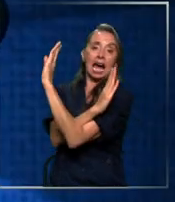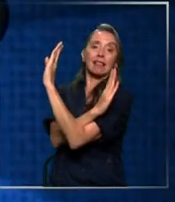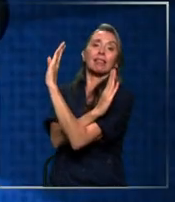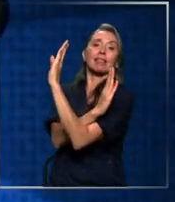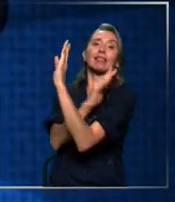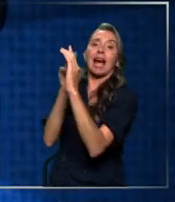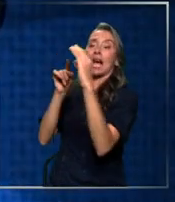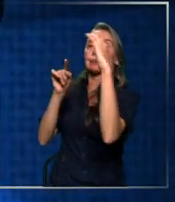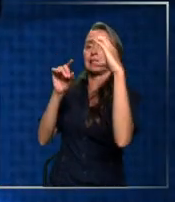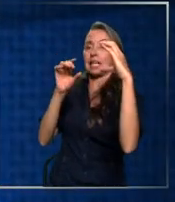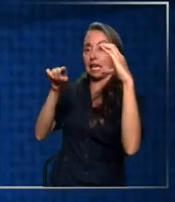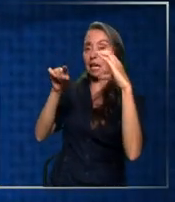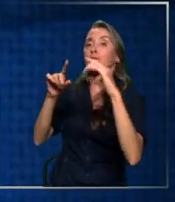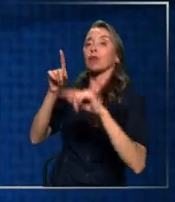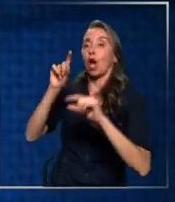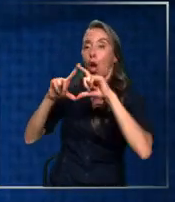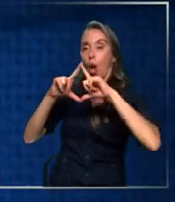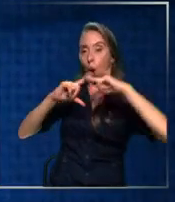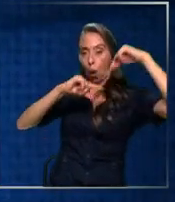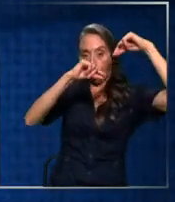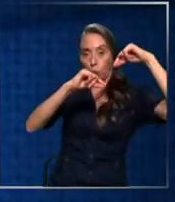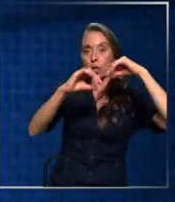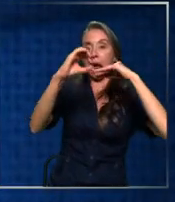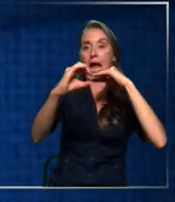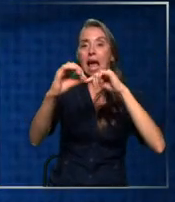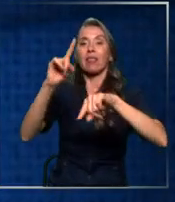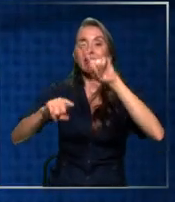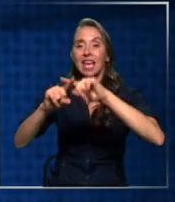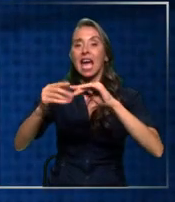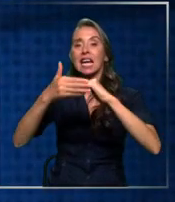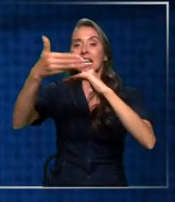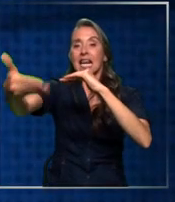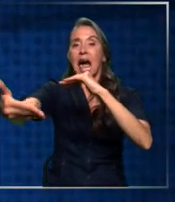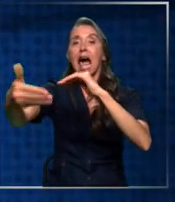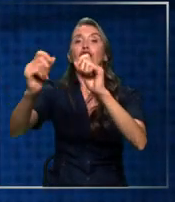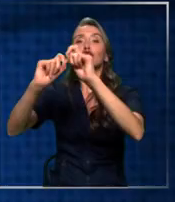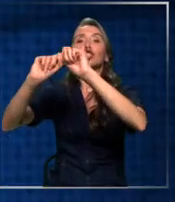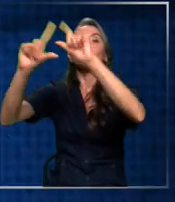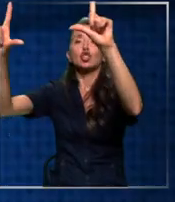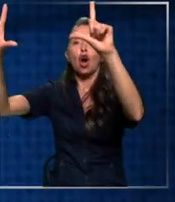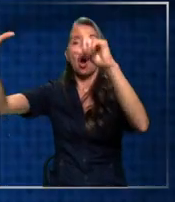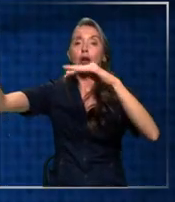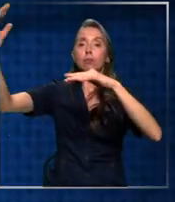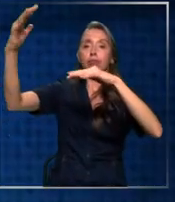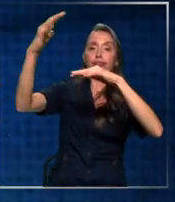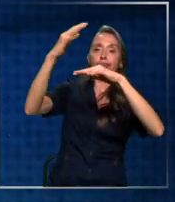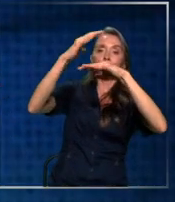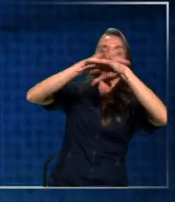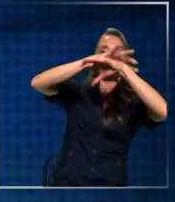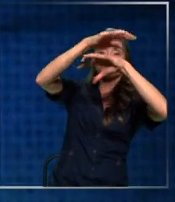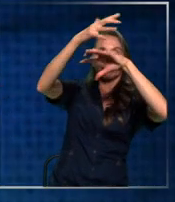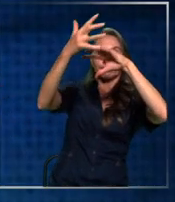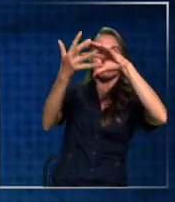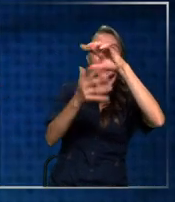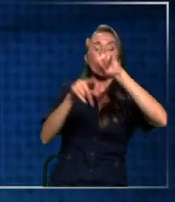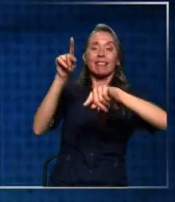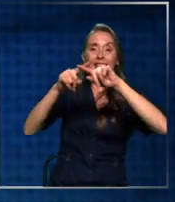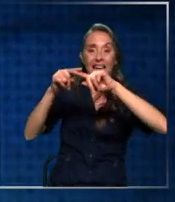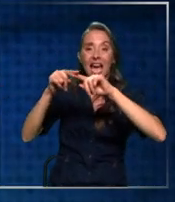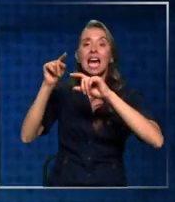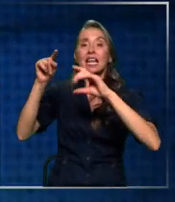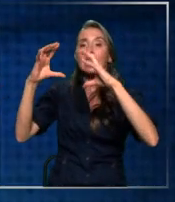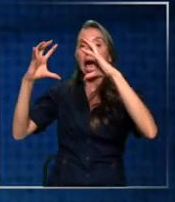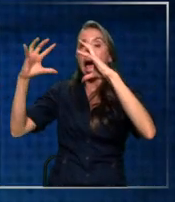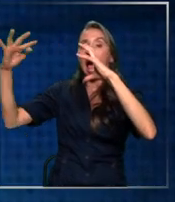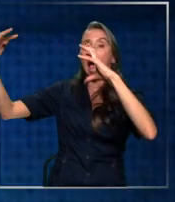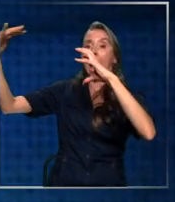tierra va a estar el sol. El sol está iluminando la atmósfera de la tierra y esa luz al pasar por